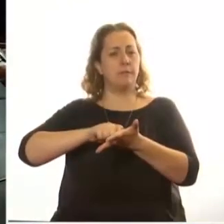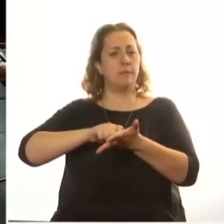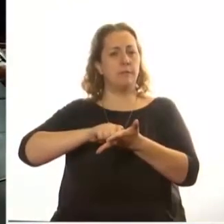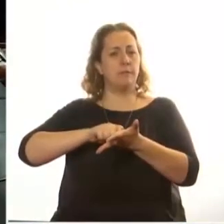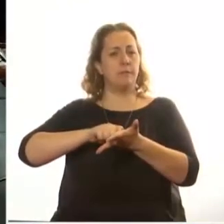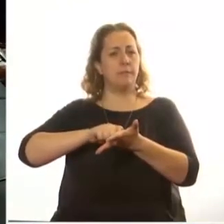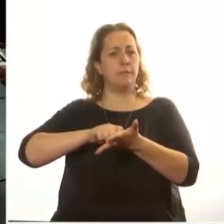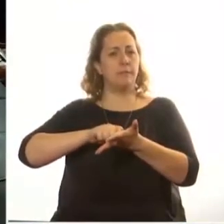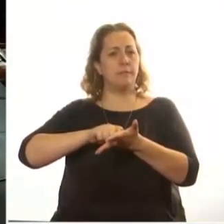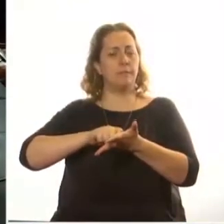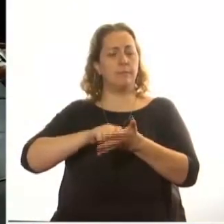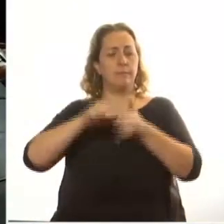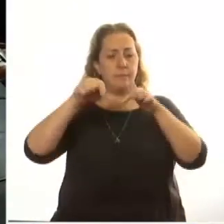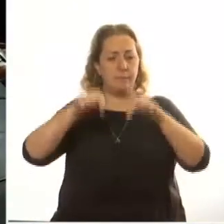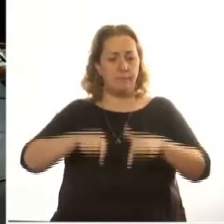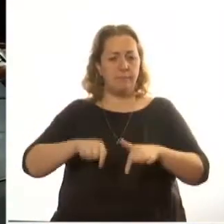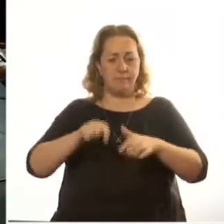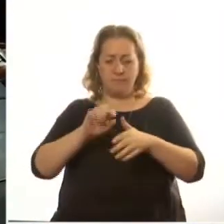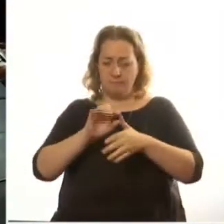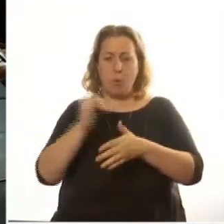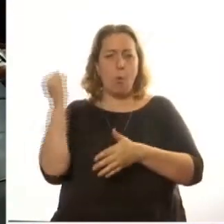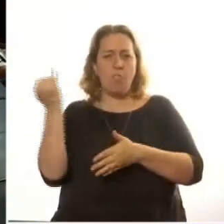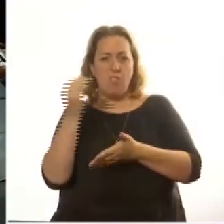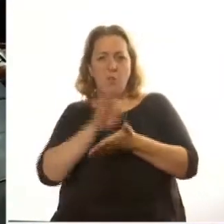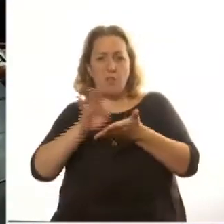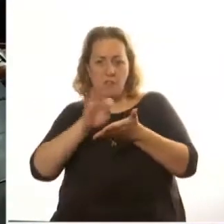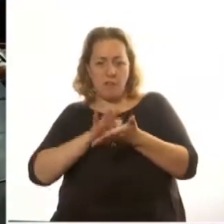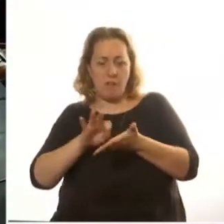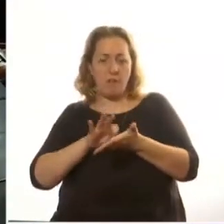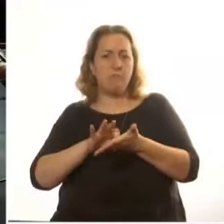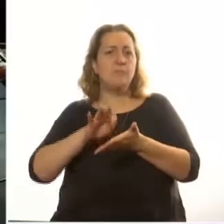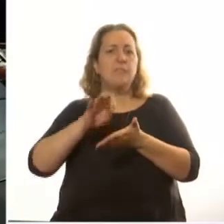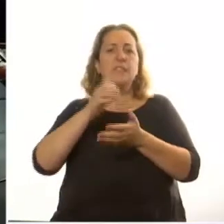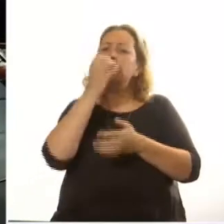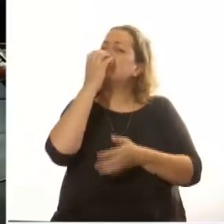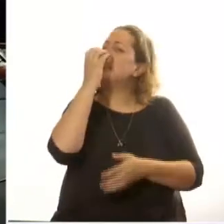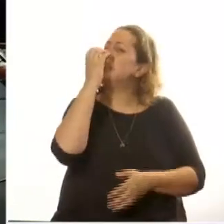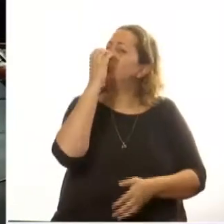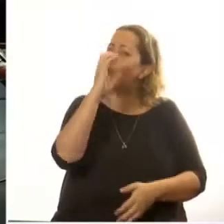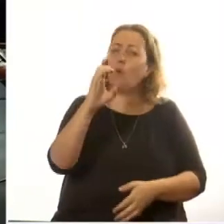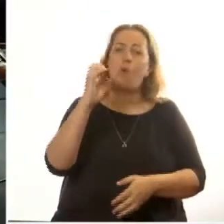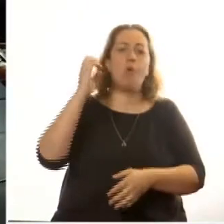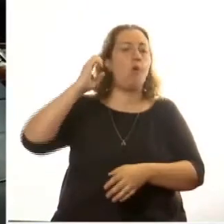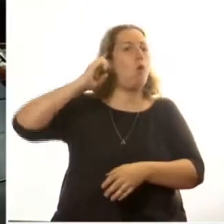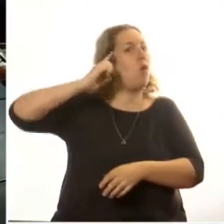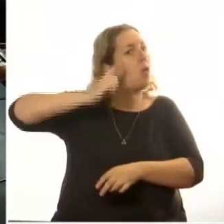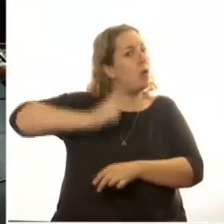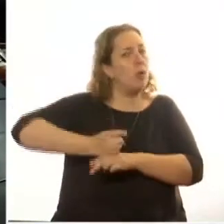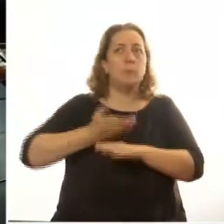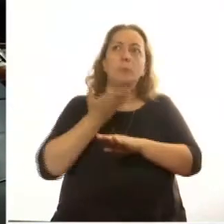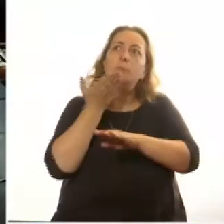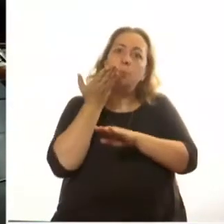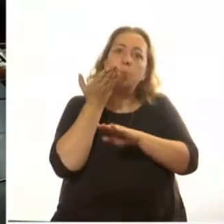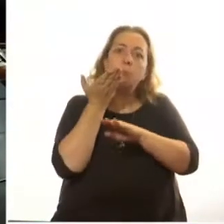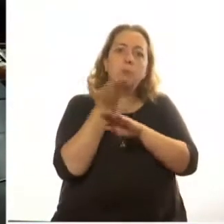Esto es lo que gritó, ordenó, pidió, imploró,